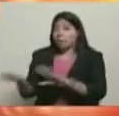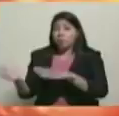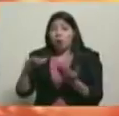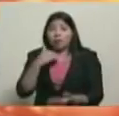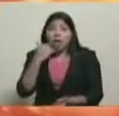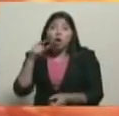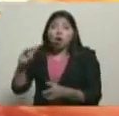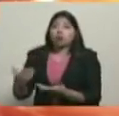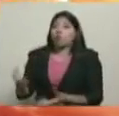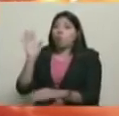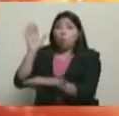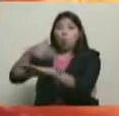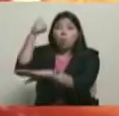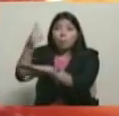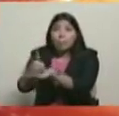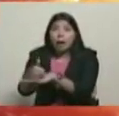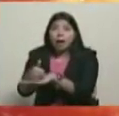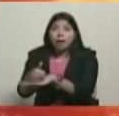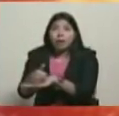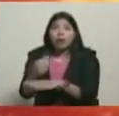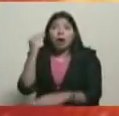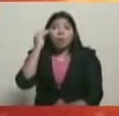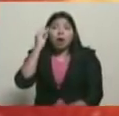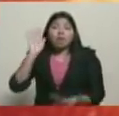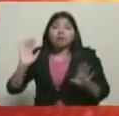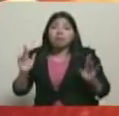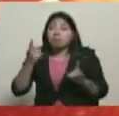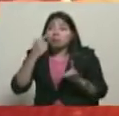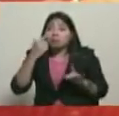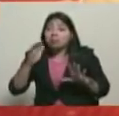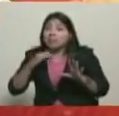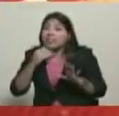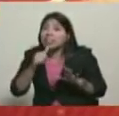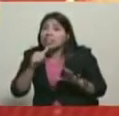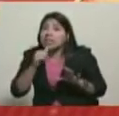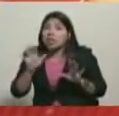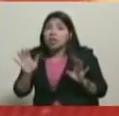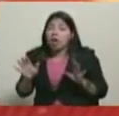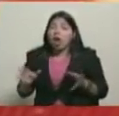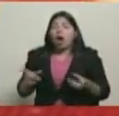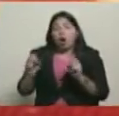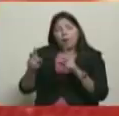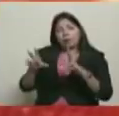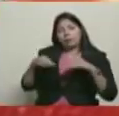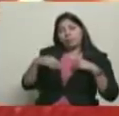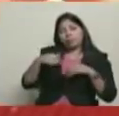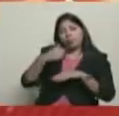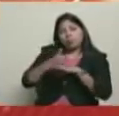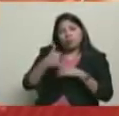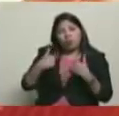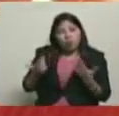responsabilidad. Vamos a ver quién de ellos ahora sale asumiendo la responsabilidad. Afortunadamente, ya nosotros tenemos